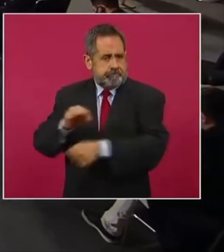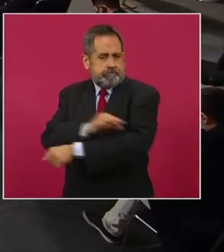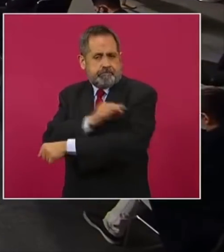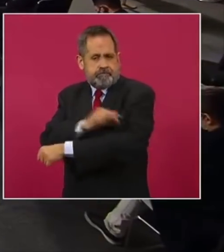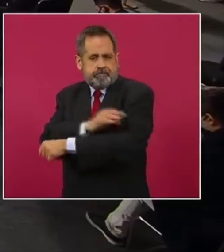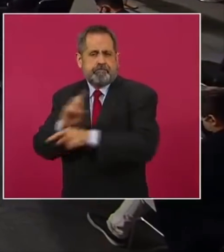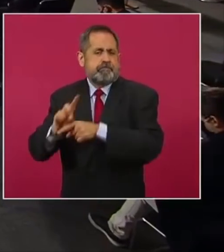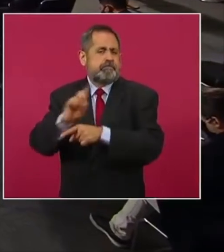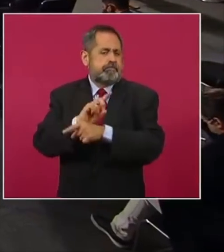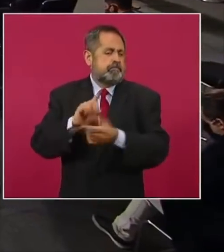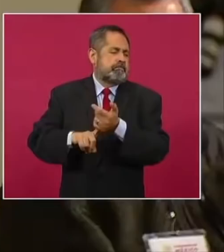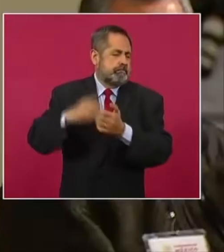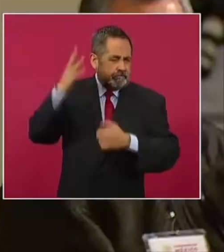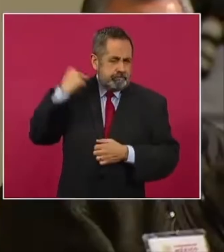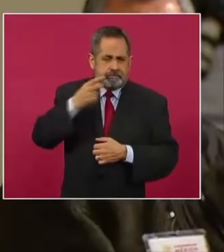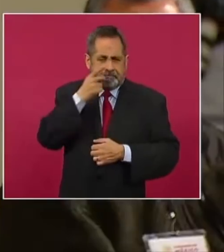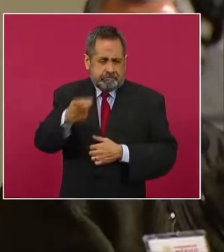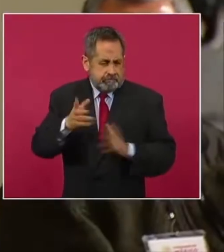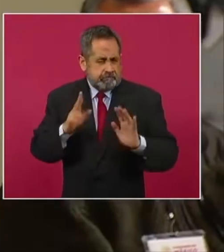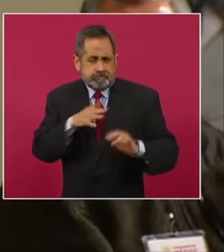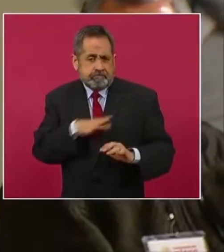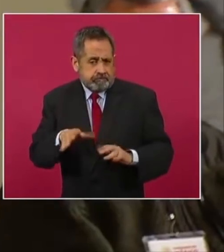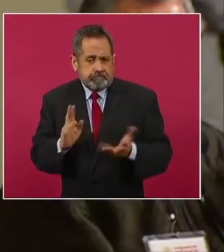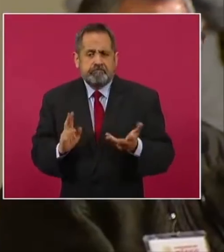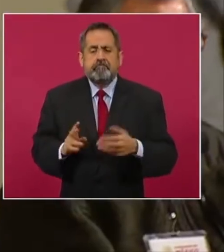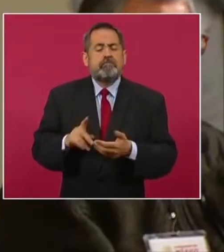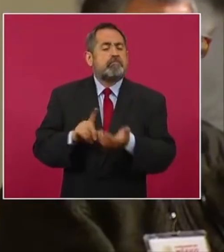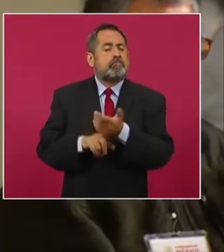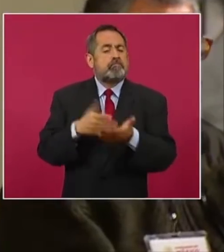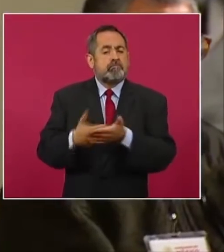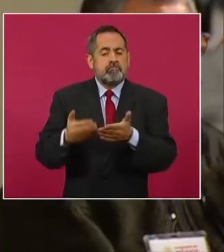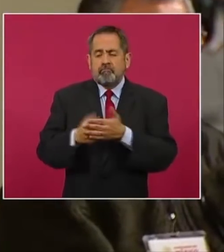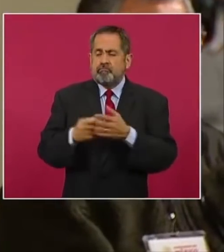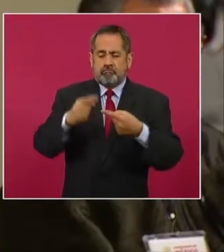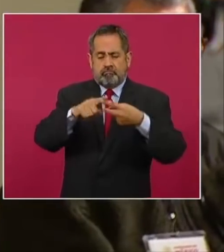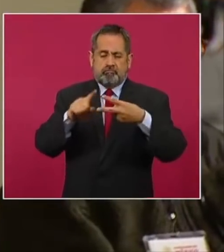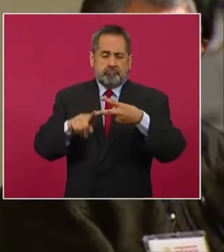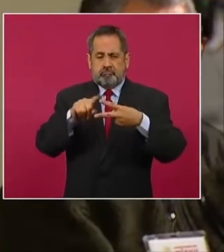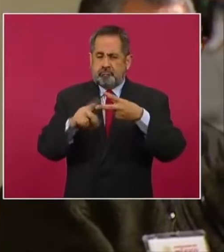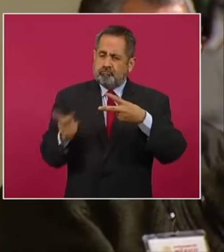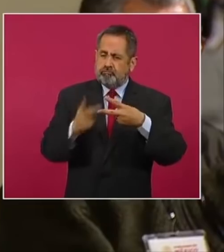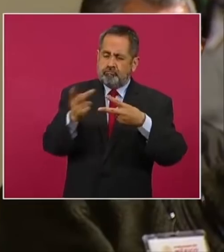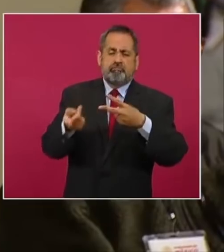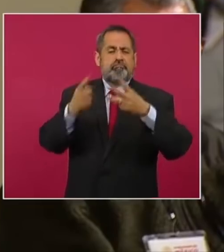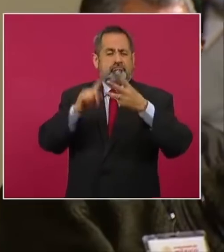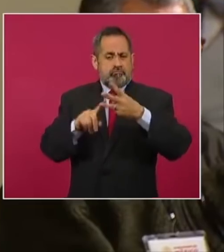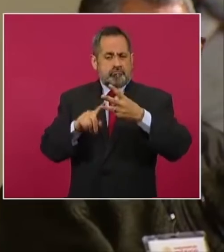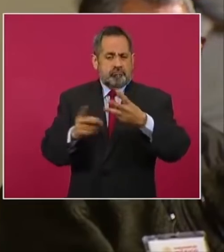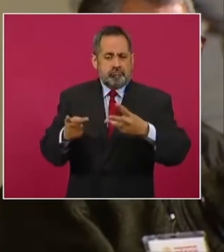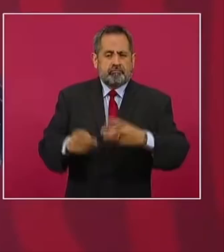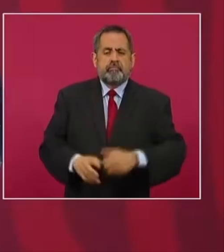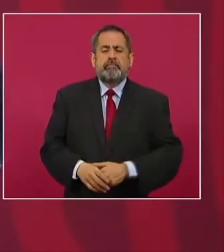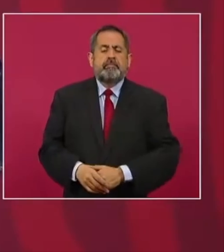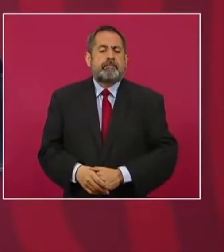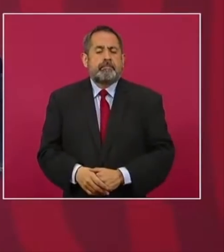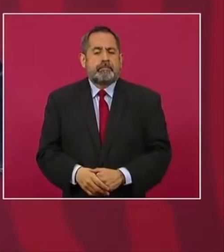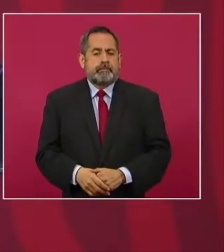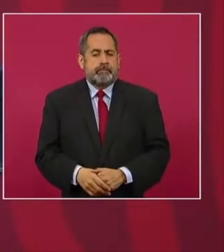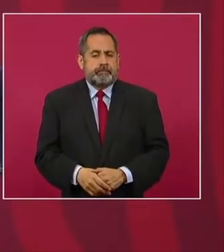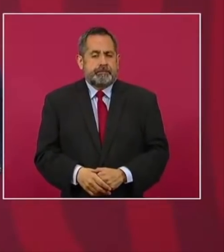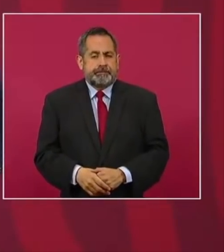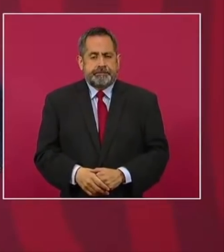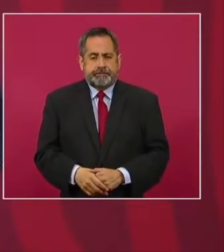anunciado desde antes, se ha negado, pero en este sentido se están refiriendo. Esas serían mis primeras dos preguntas y ahorita me permite otra. Bueno,